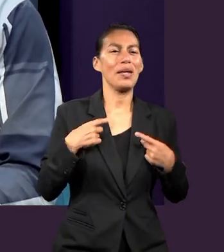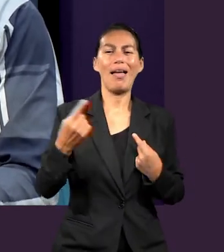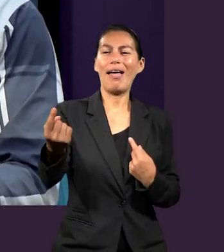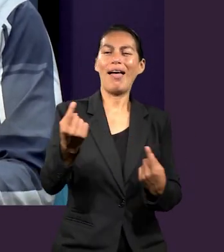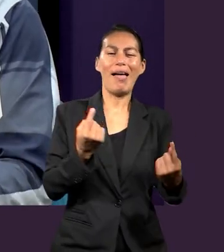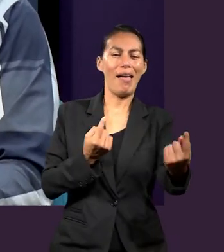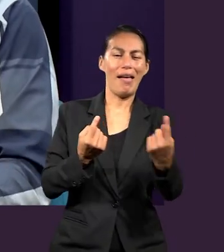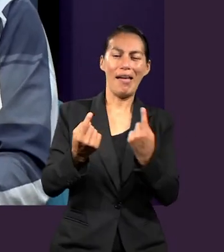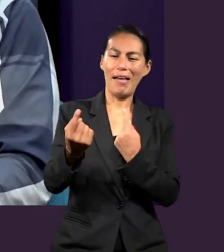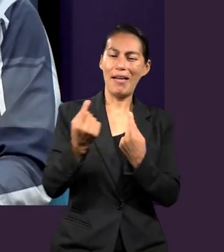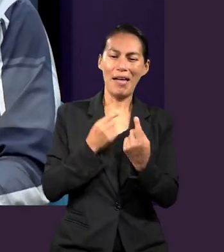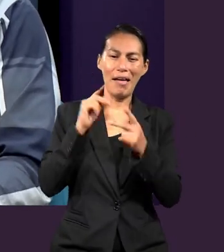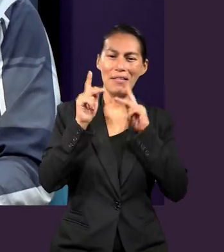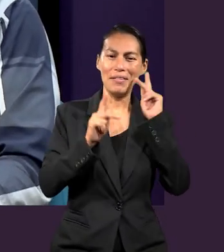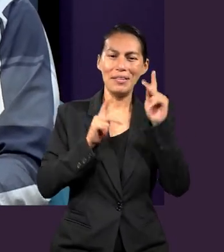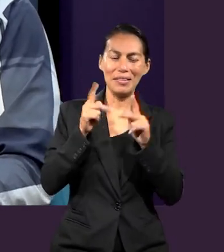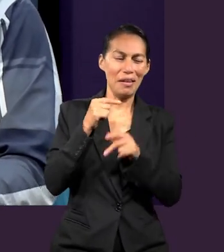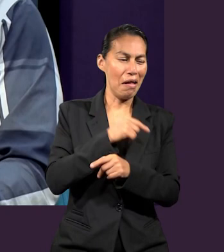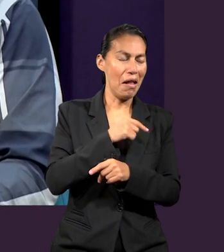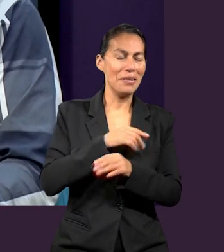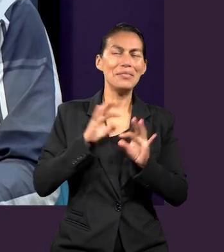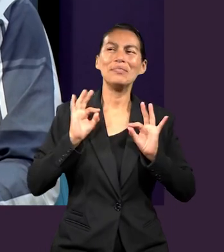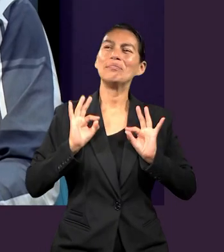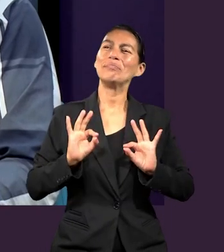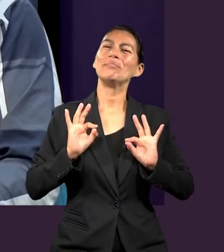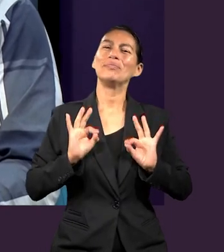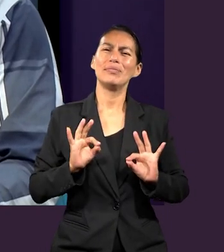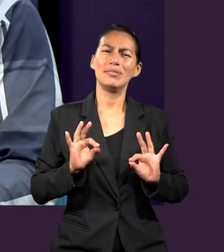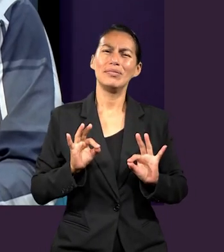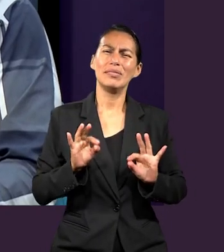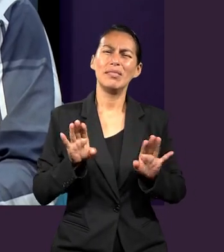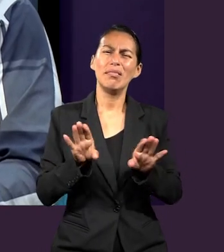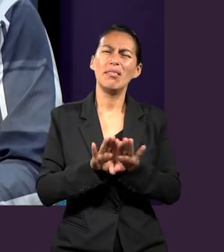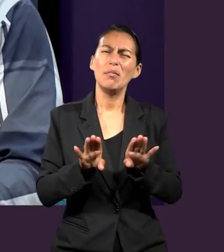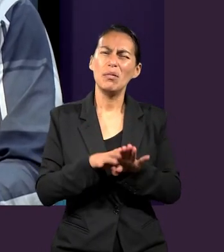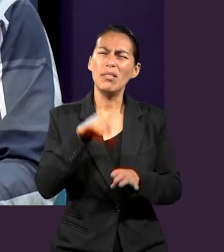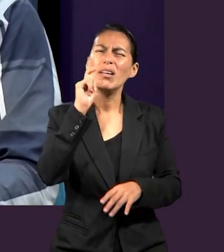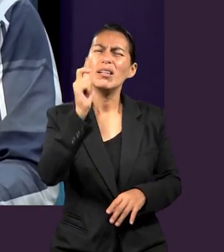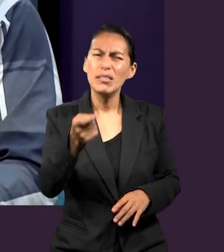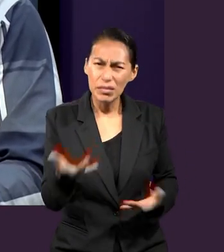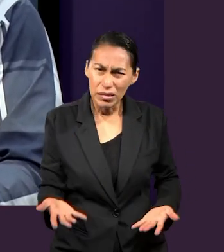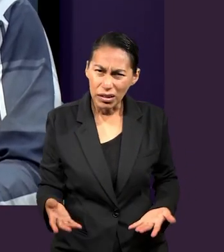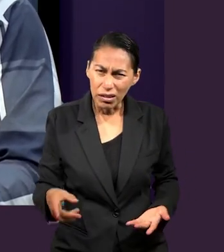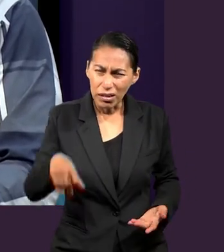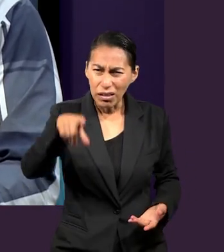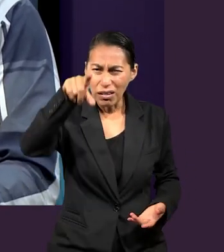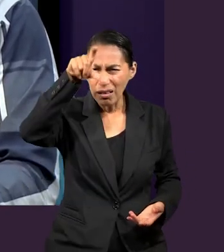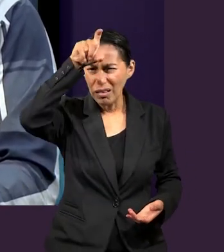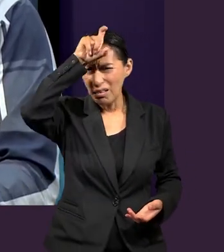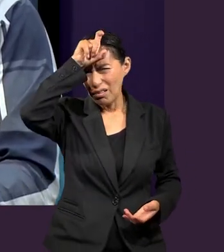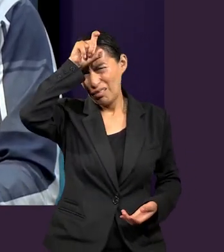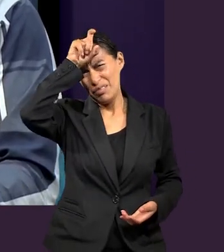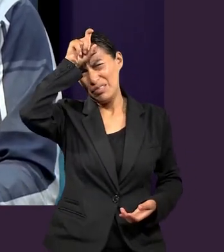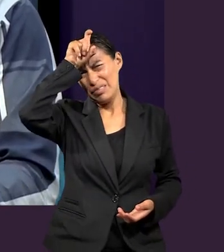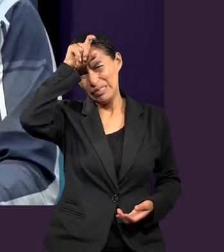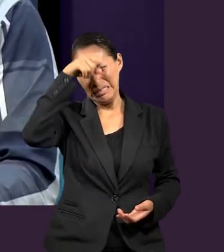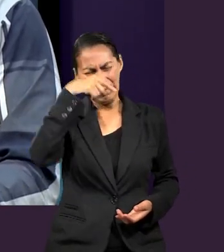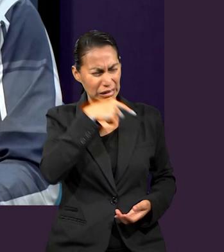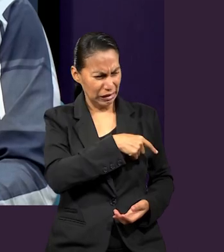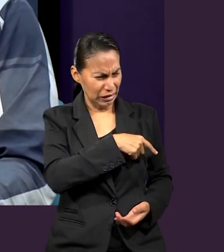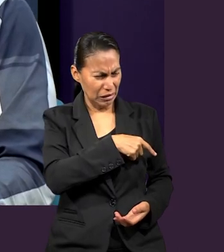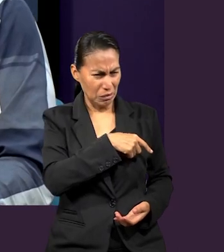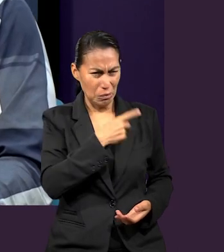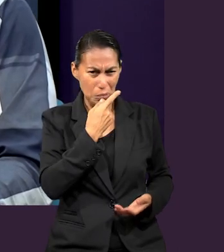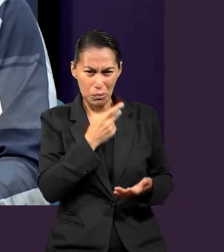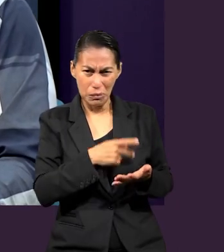a visitarlo. En mi cabeza es como, ¿cómo es posible alguien, alguien que estaba en las